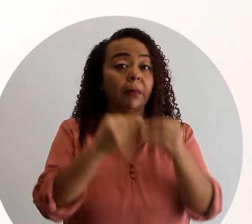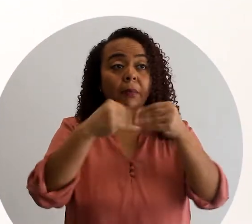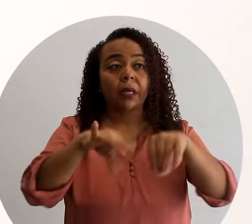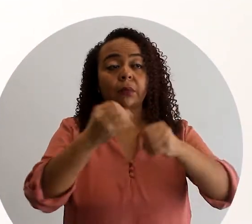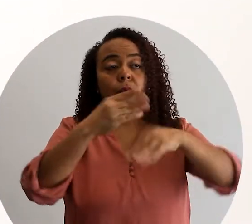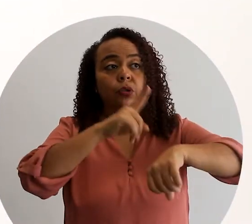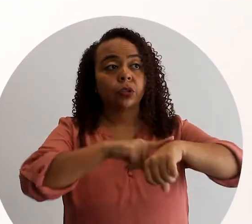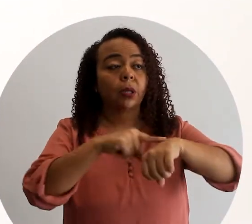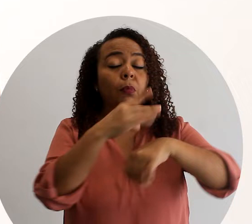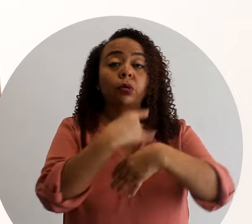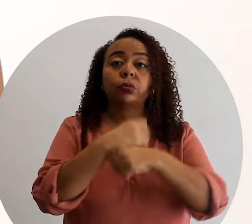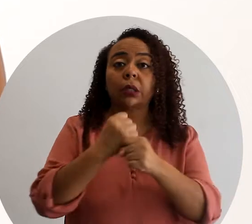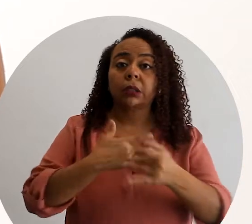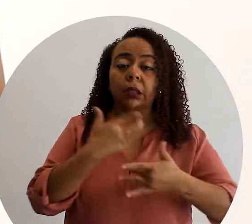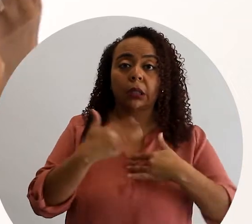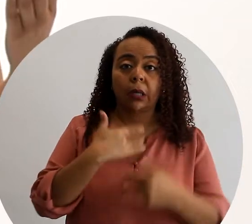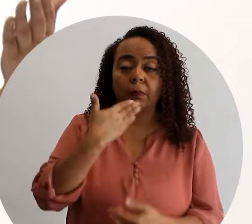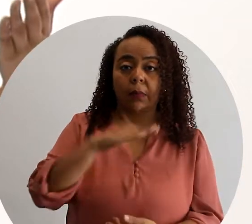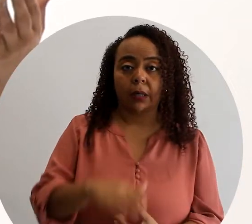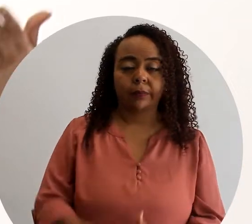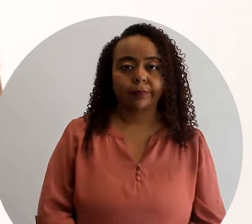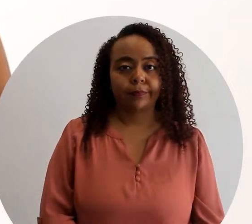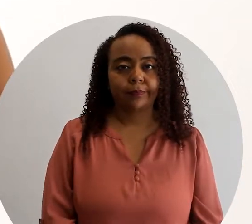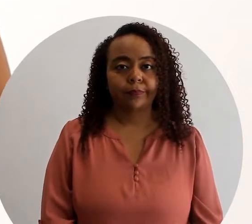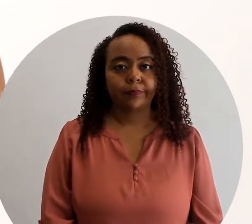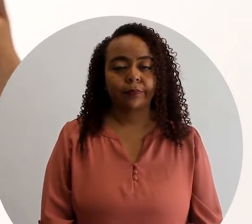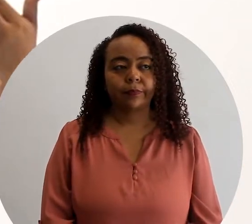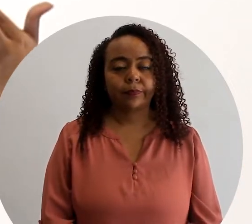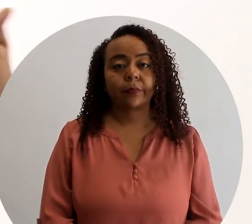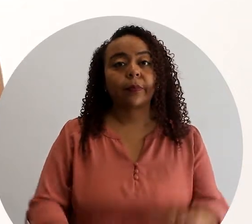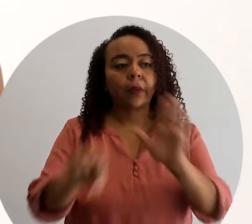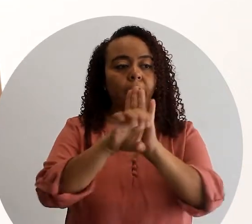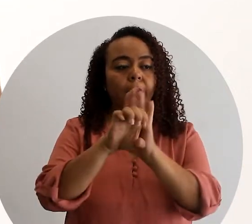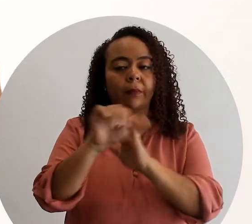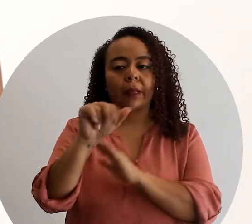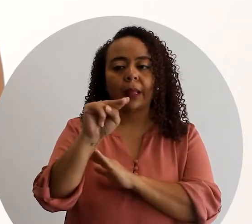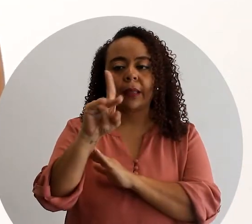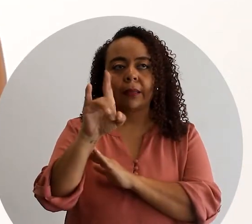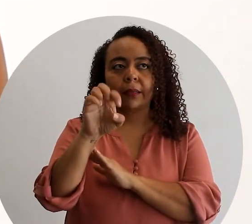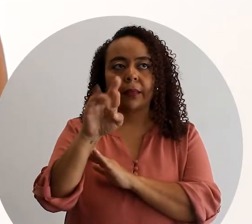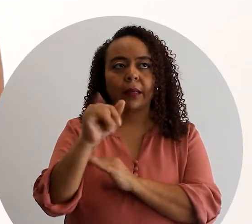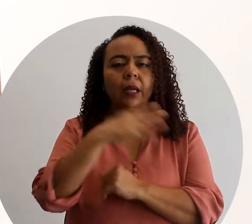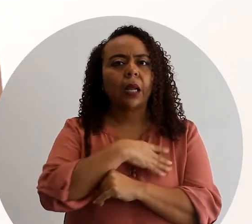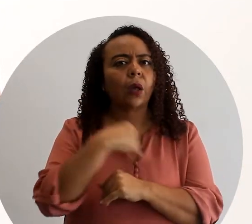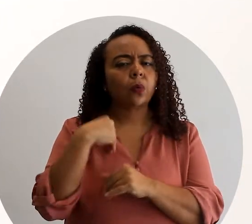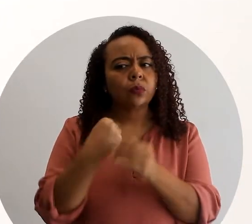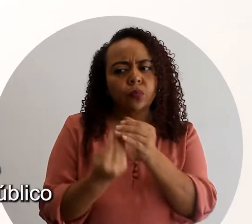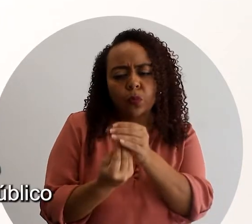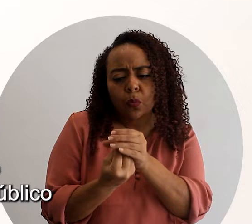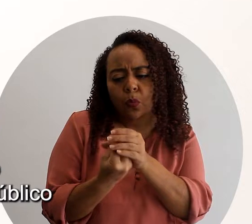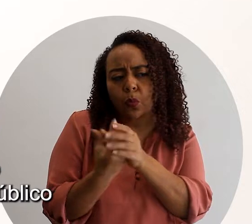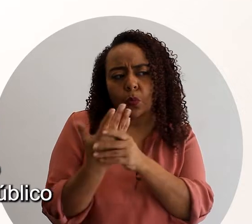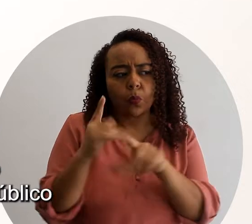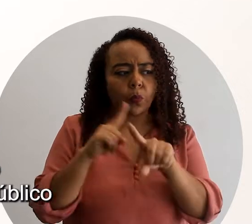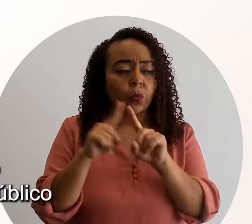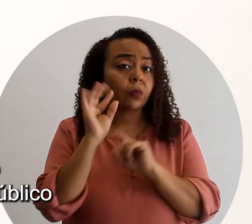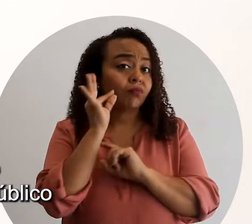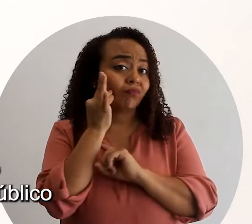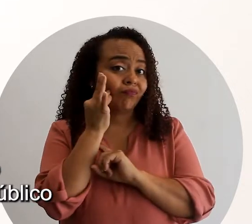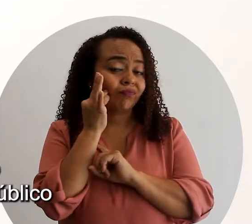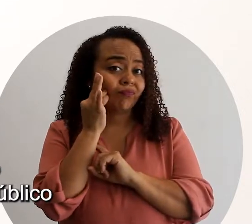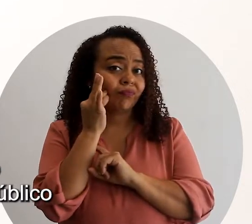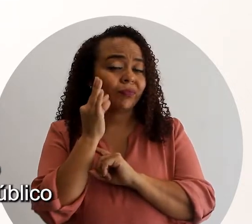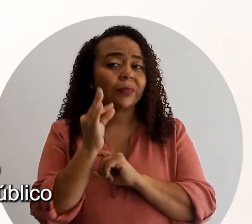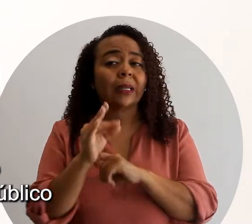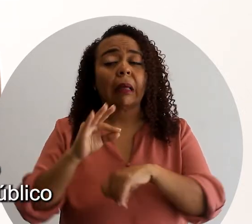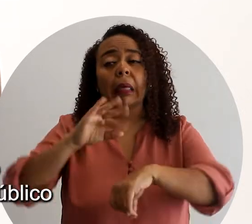tiempo y les hace sentir mal. Por ejemplo, a Andrea le encantan las suculentas, pero debido a las presas normalmente